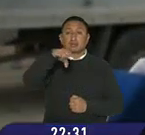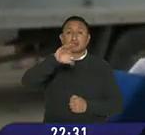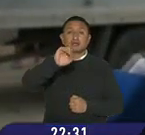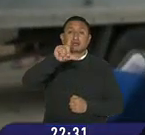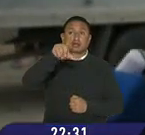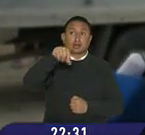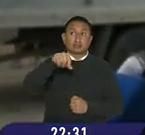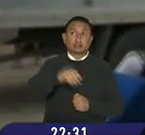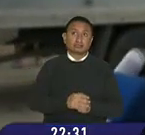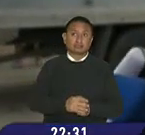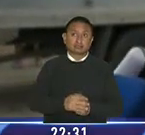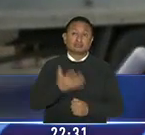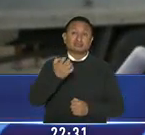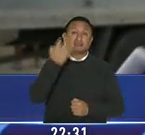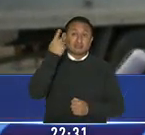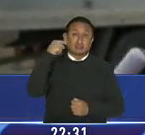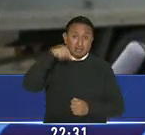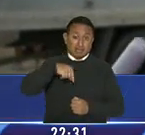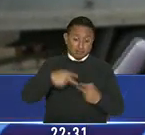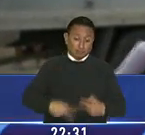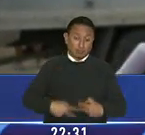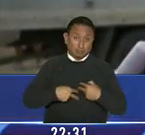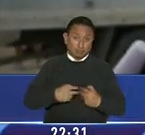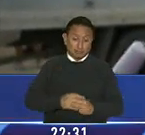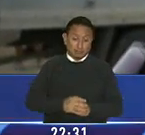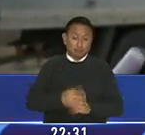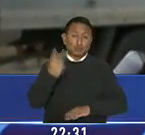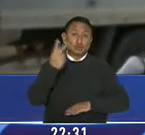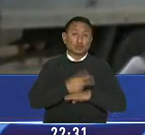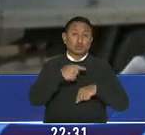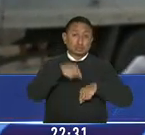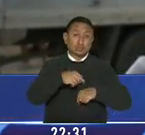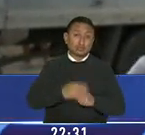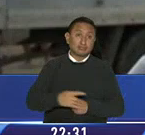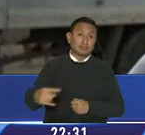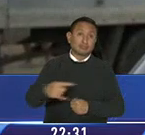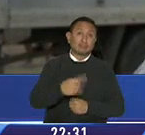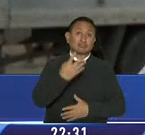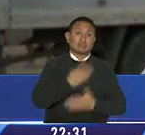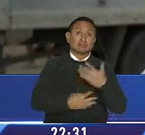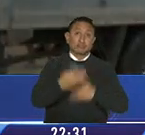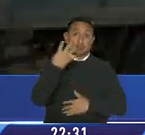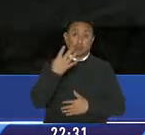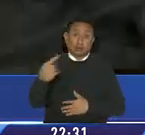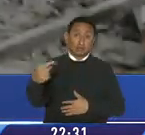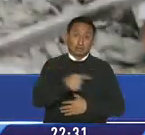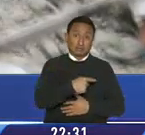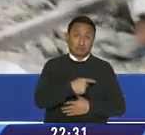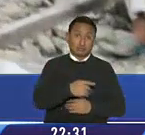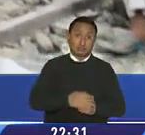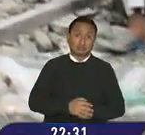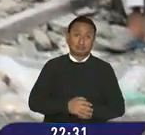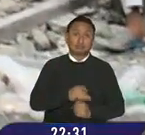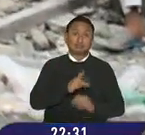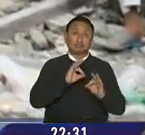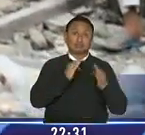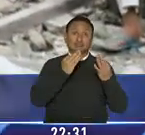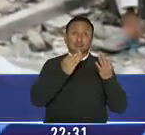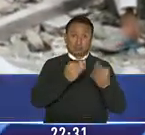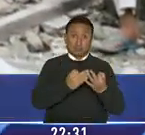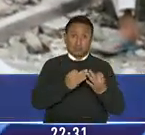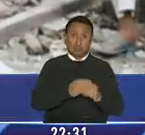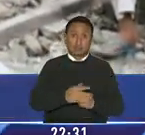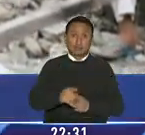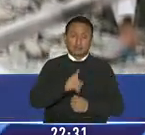sector aproximadamente hace unos 15 días y hace dos días ha venido trayendo a sus cuatro hijos a vivir acá los familiares de la oxisa